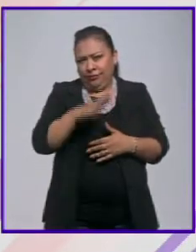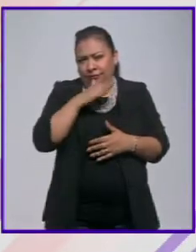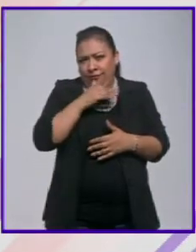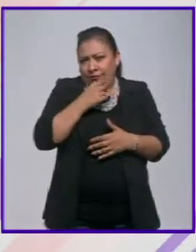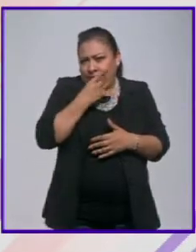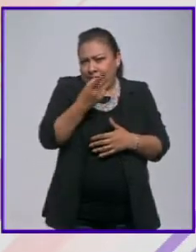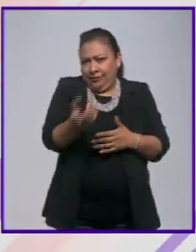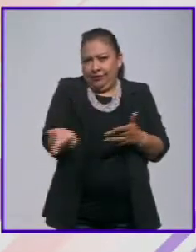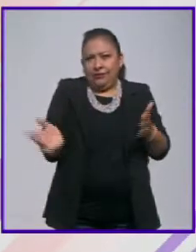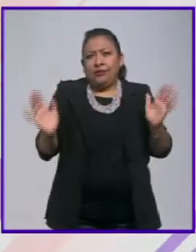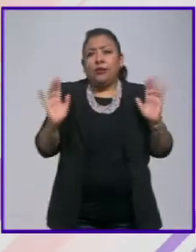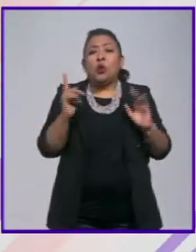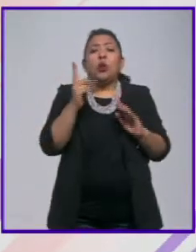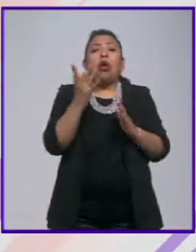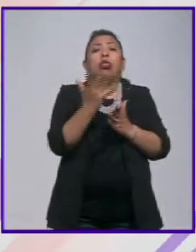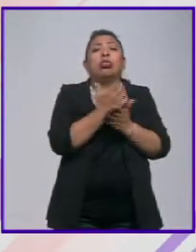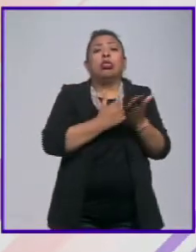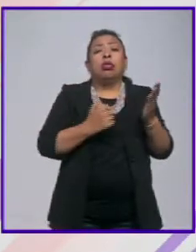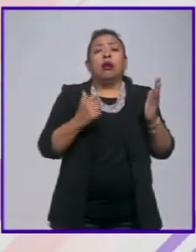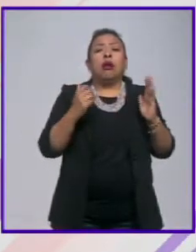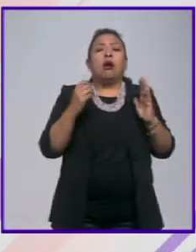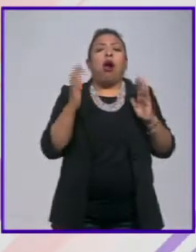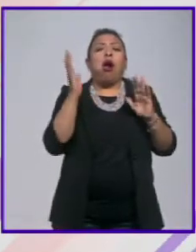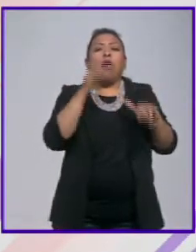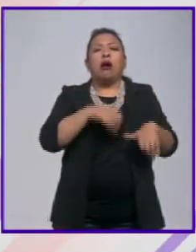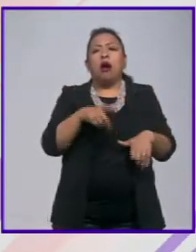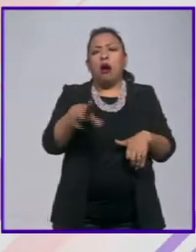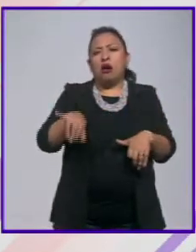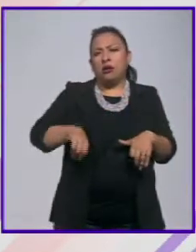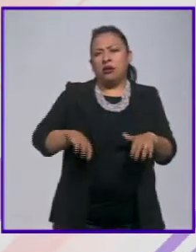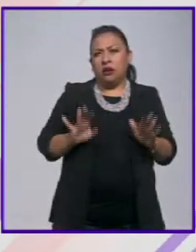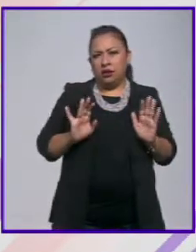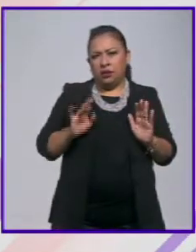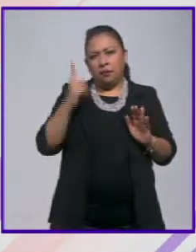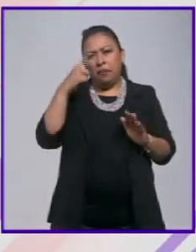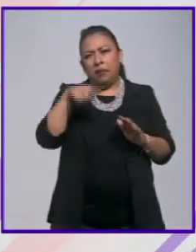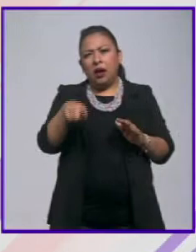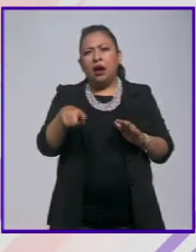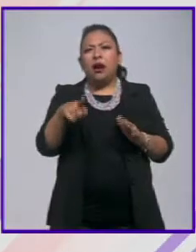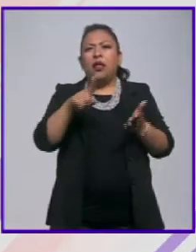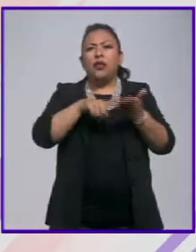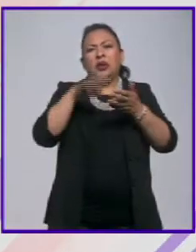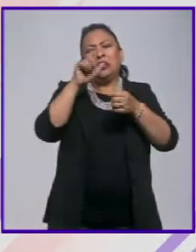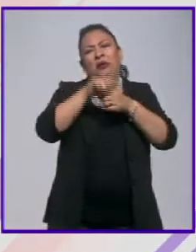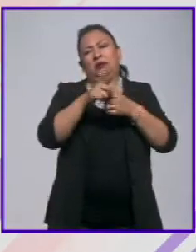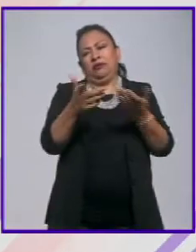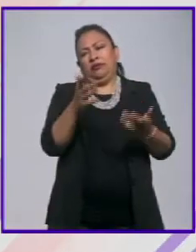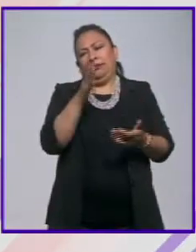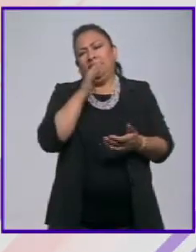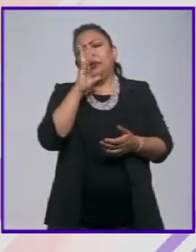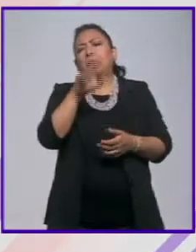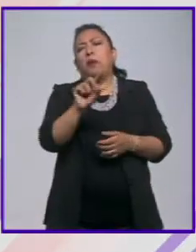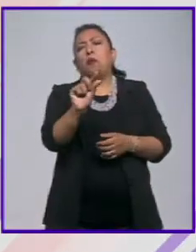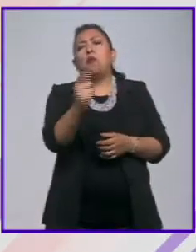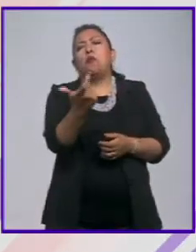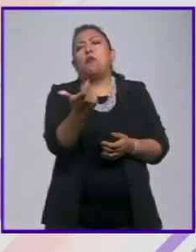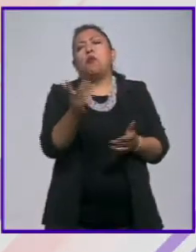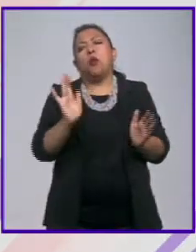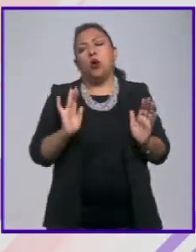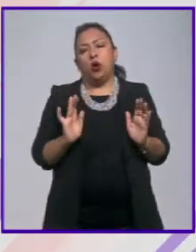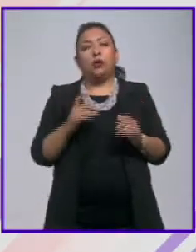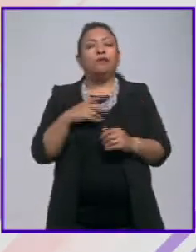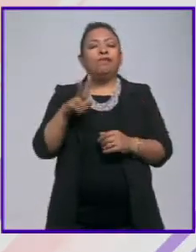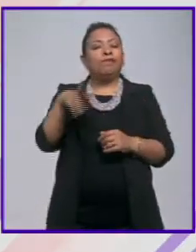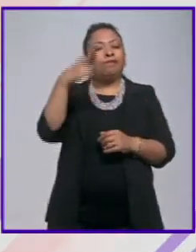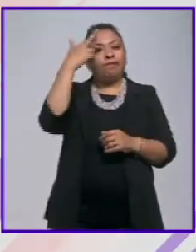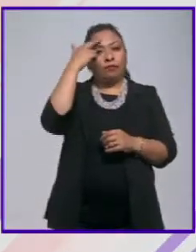que algún evasión fiscal esté interesado en evadir a través de la cultura porque en realidad no es nada efectivamente